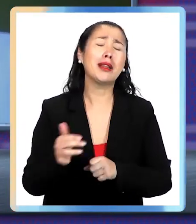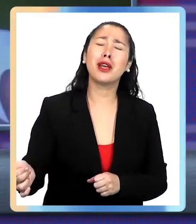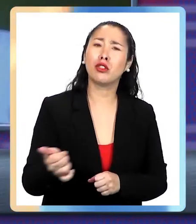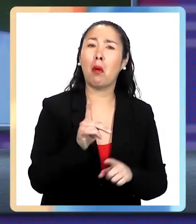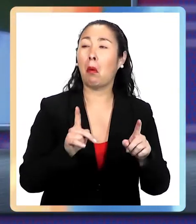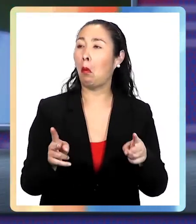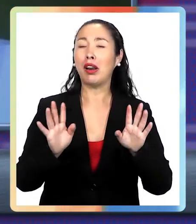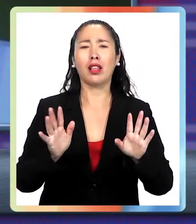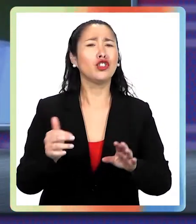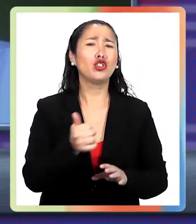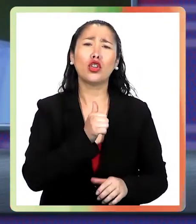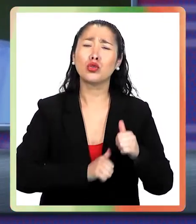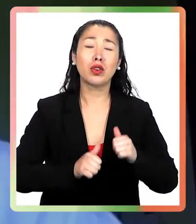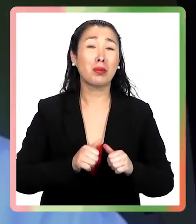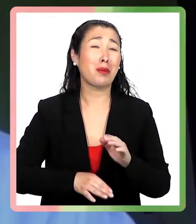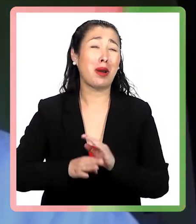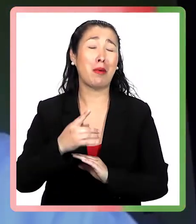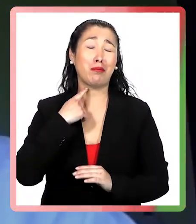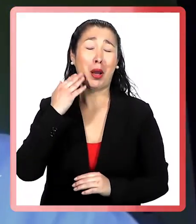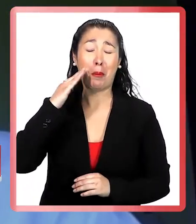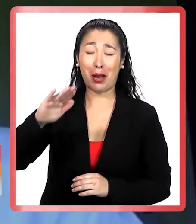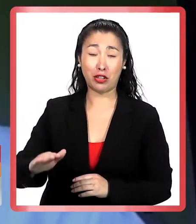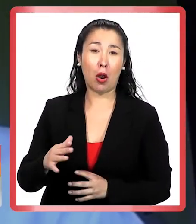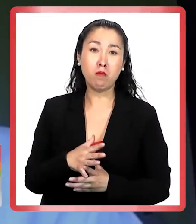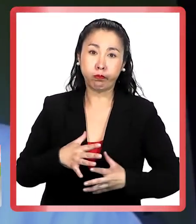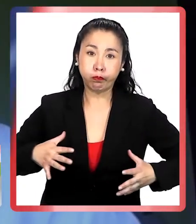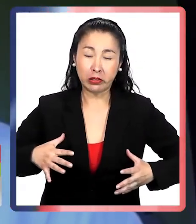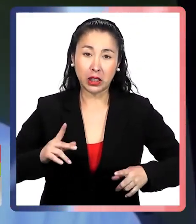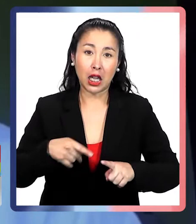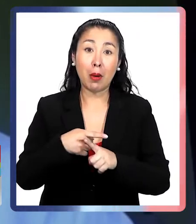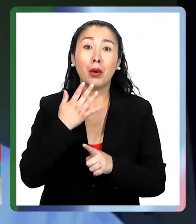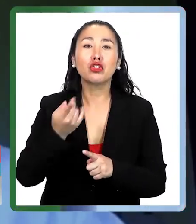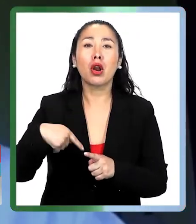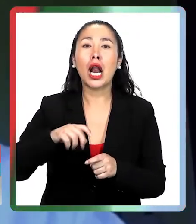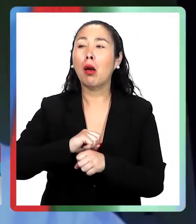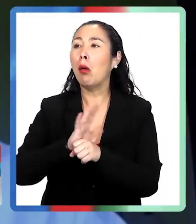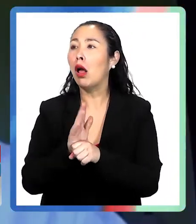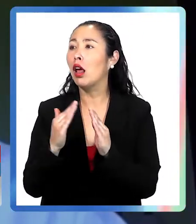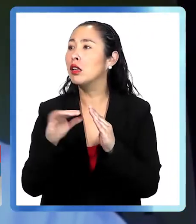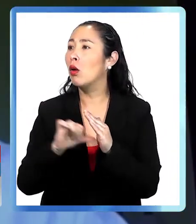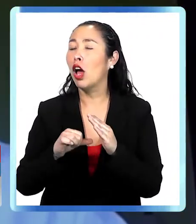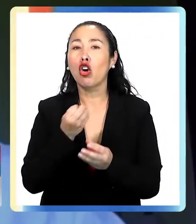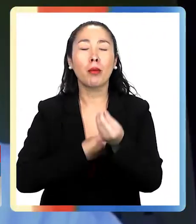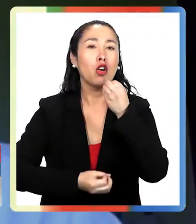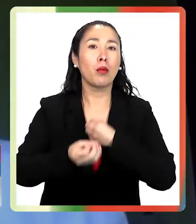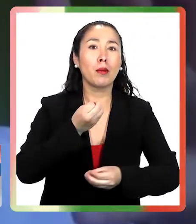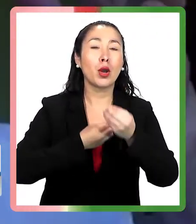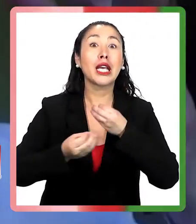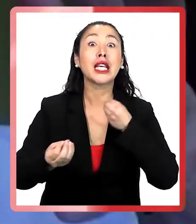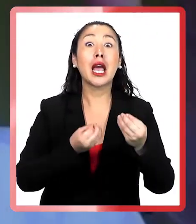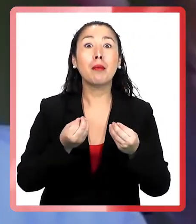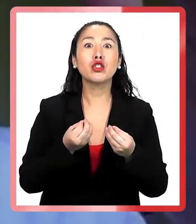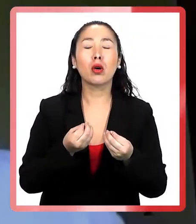Y una de las cosas peores que pasó con los niños, fuera de la obesidad, ¿no es cierto?, porque uno se dedicaba a comer, es que se